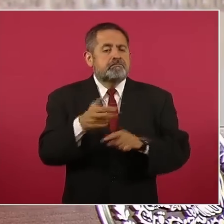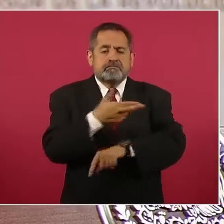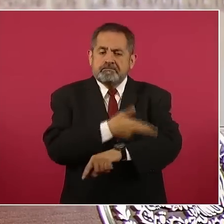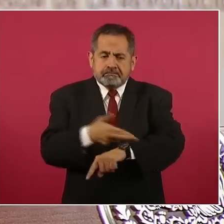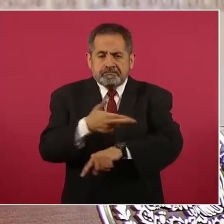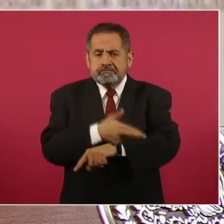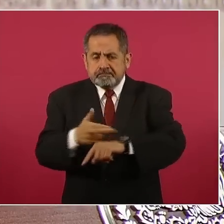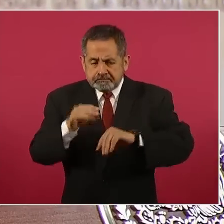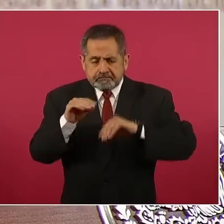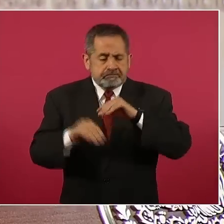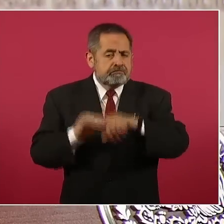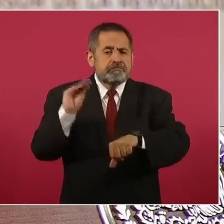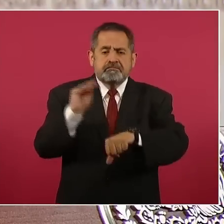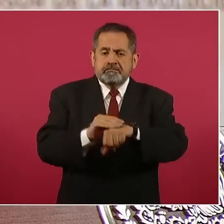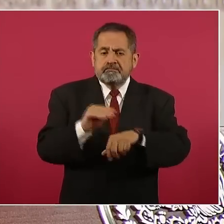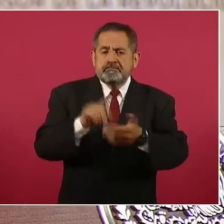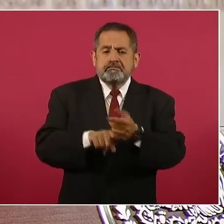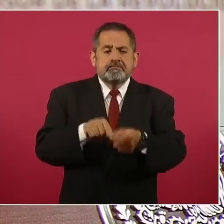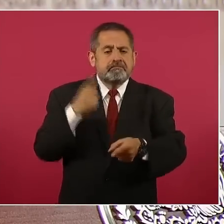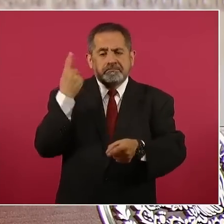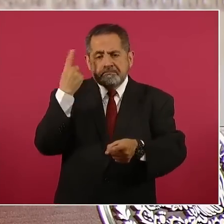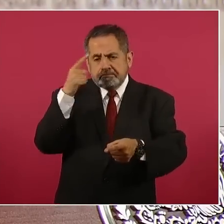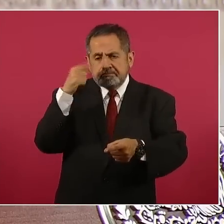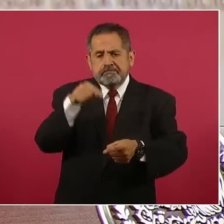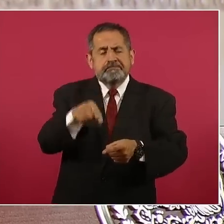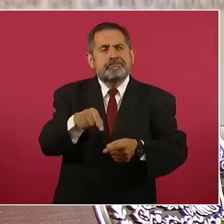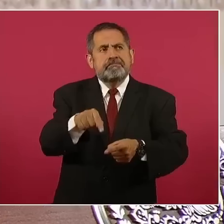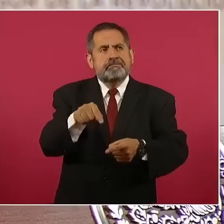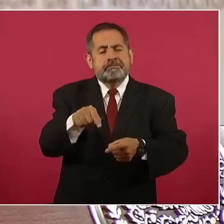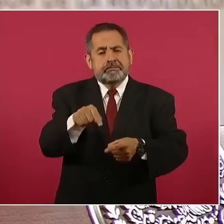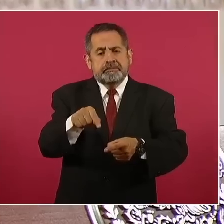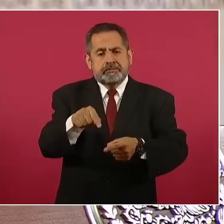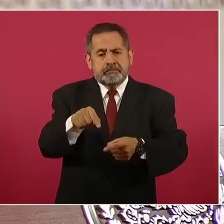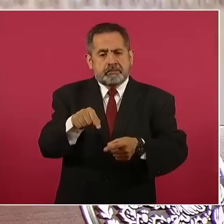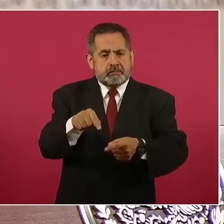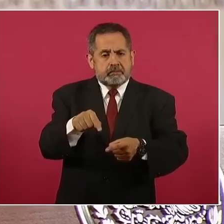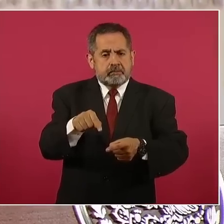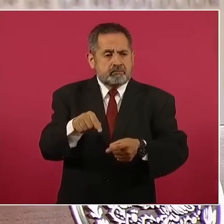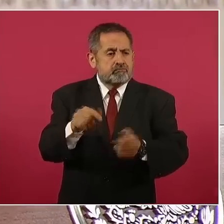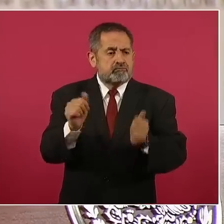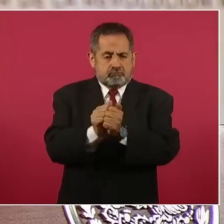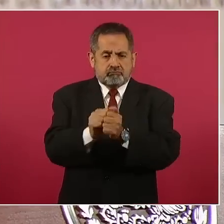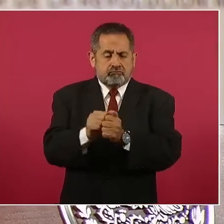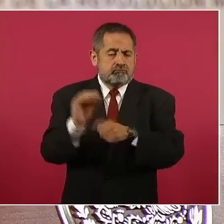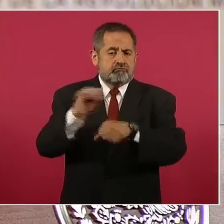una instalación militar.